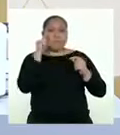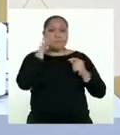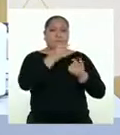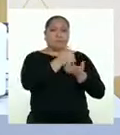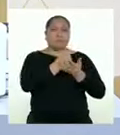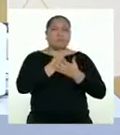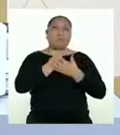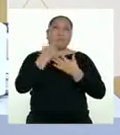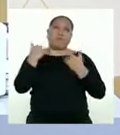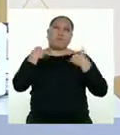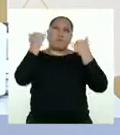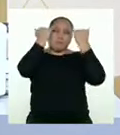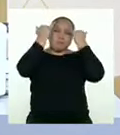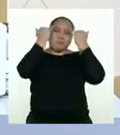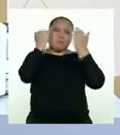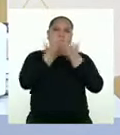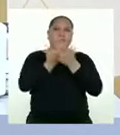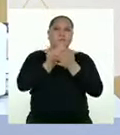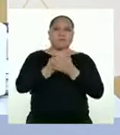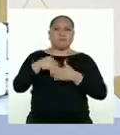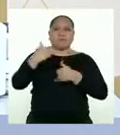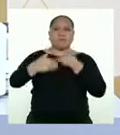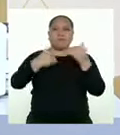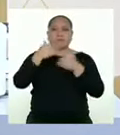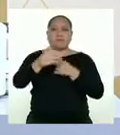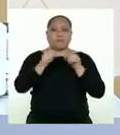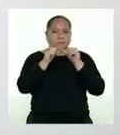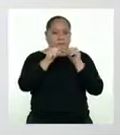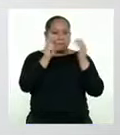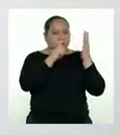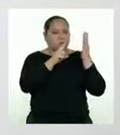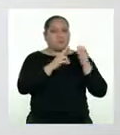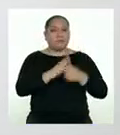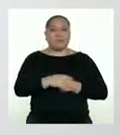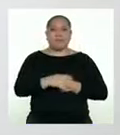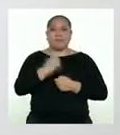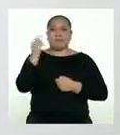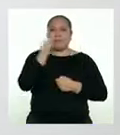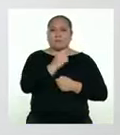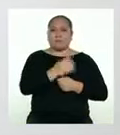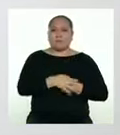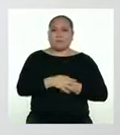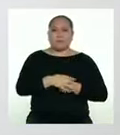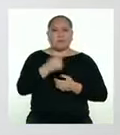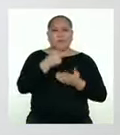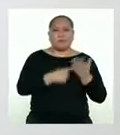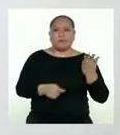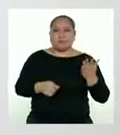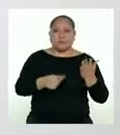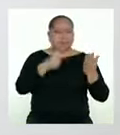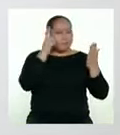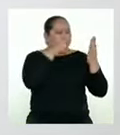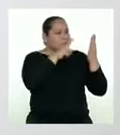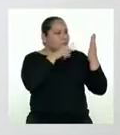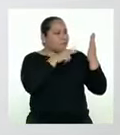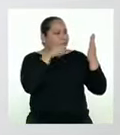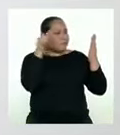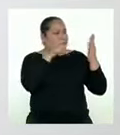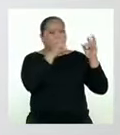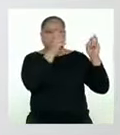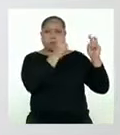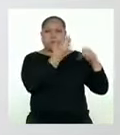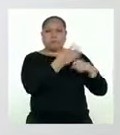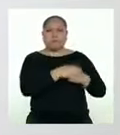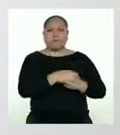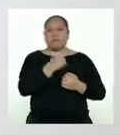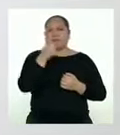formular hipótesis que iremos verificando a medida que vayamos leyendo. Y en este caso, ¿qué podemos inferir a partir del título?